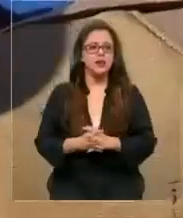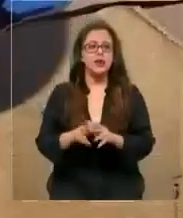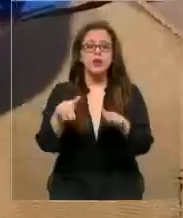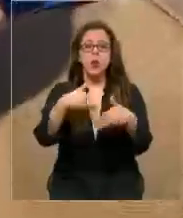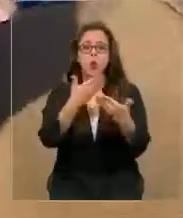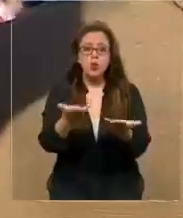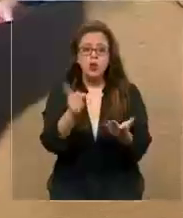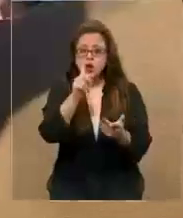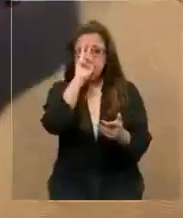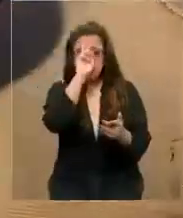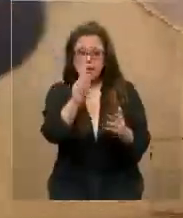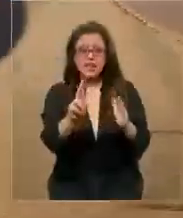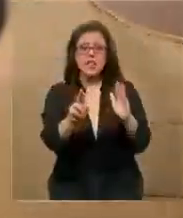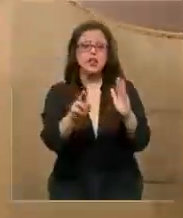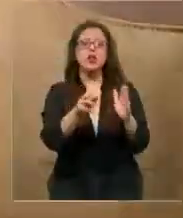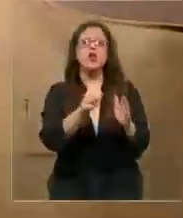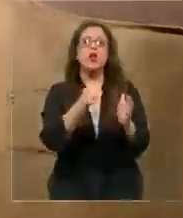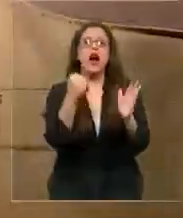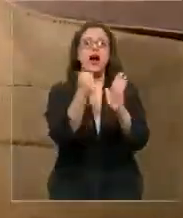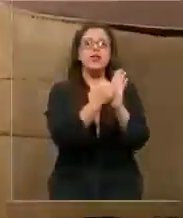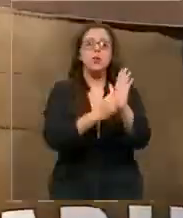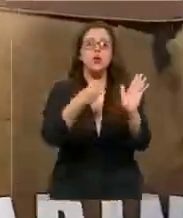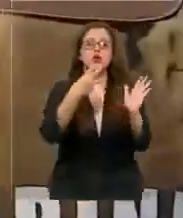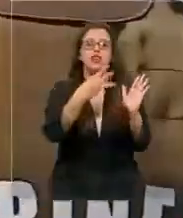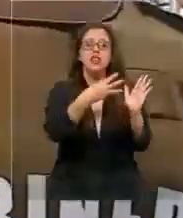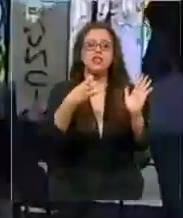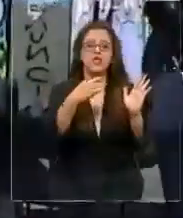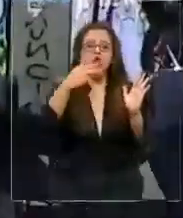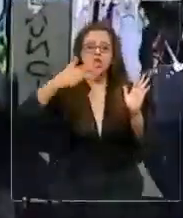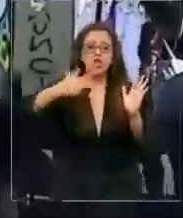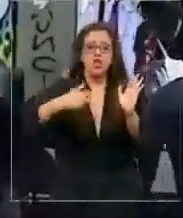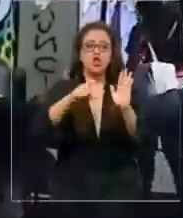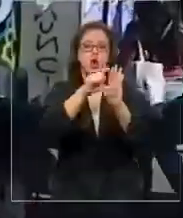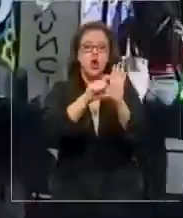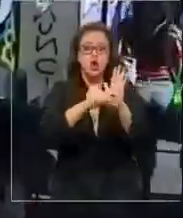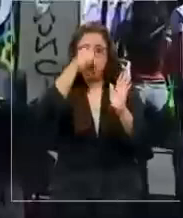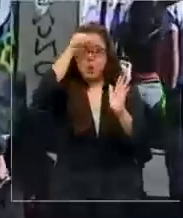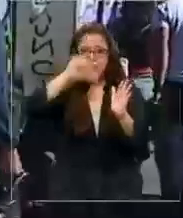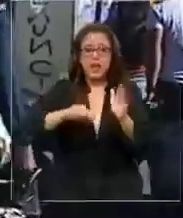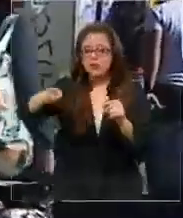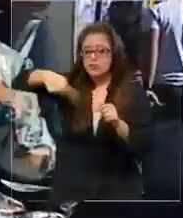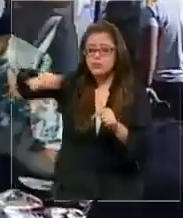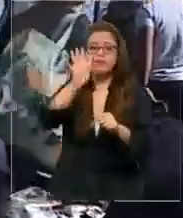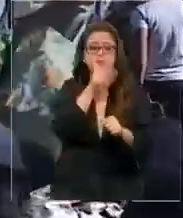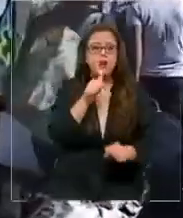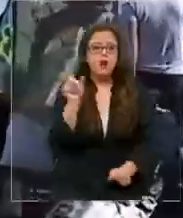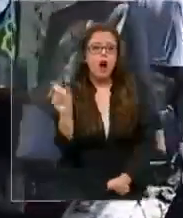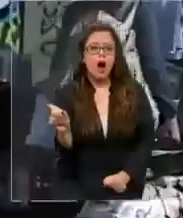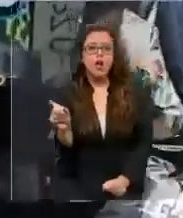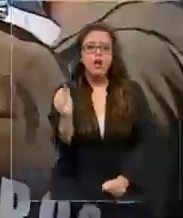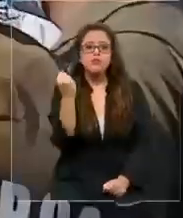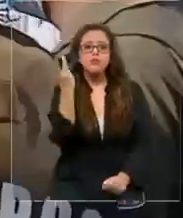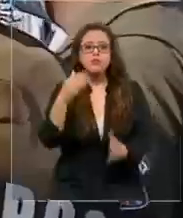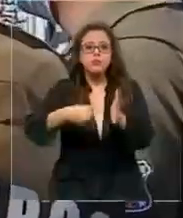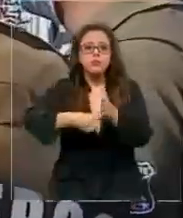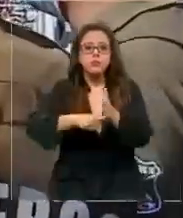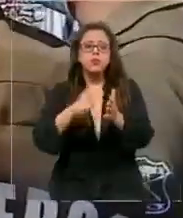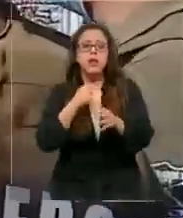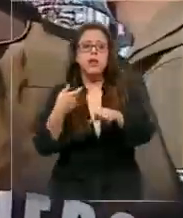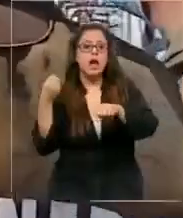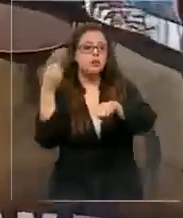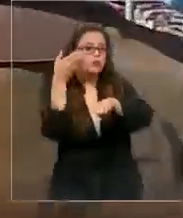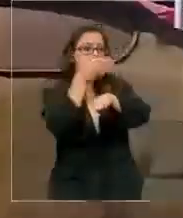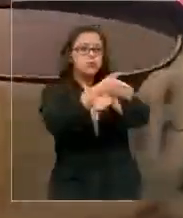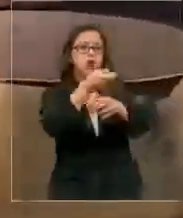artículo 318 del Código Penal, ya que estamos en tema de cuarentena. No tenían sus cédulas de identidad, pretendían comprar